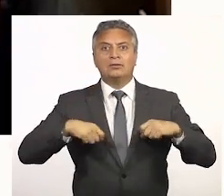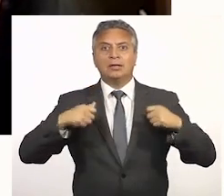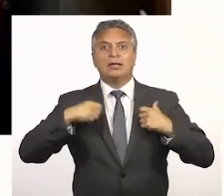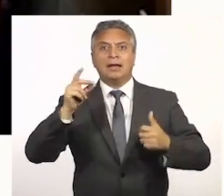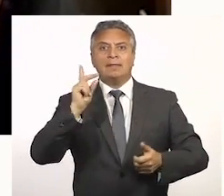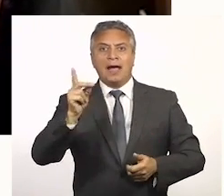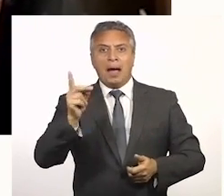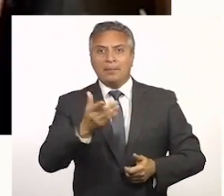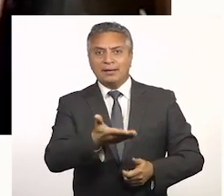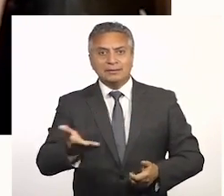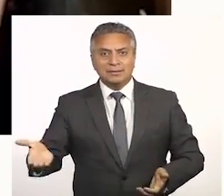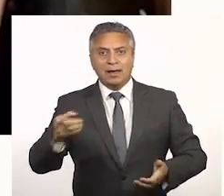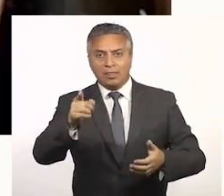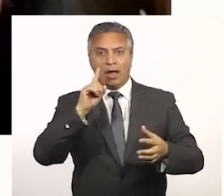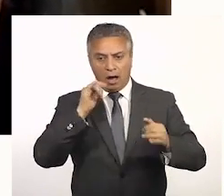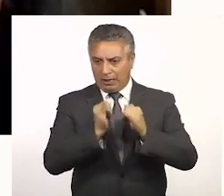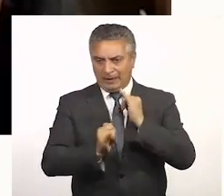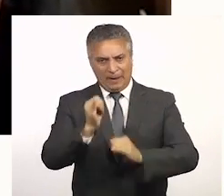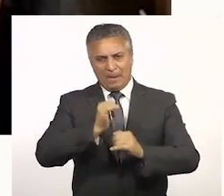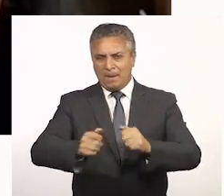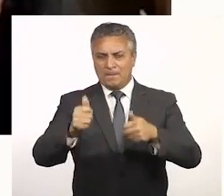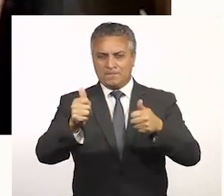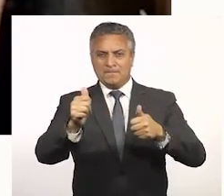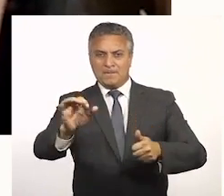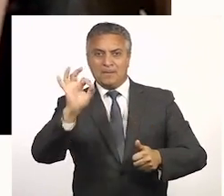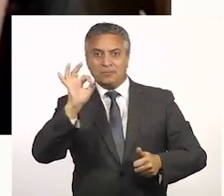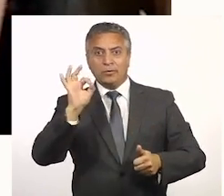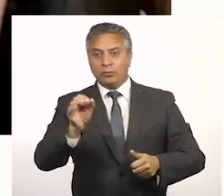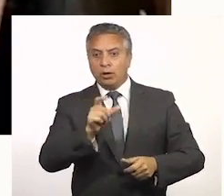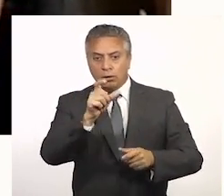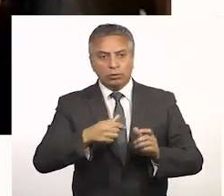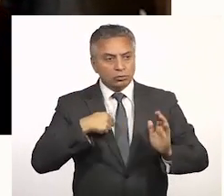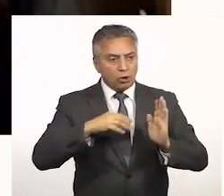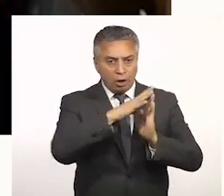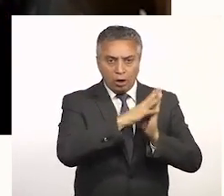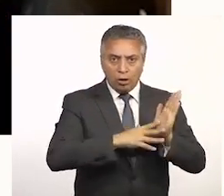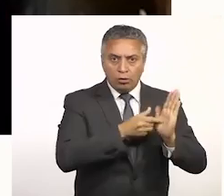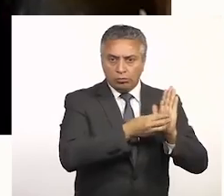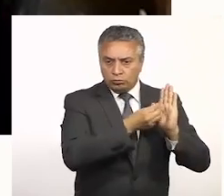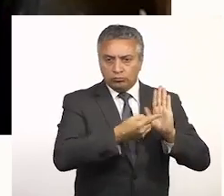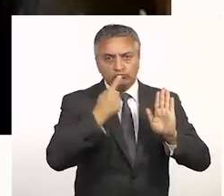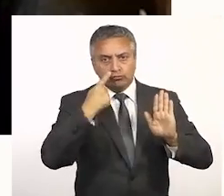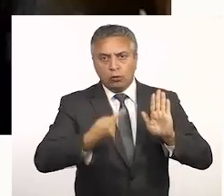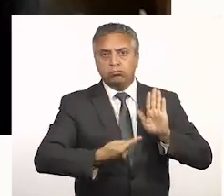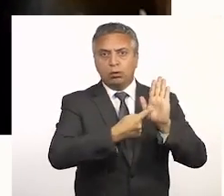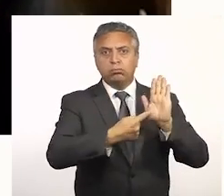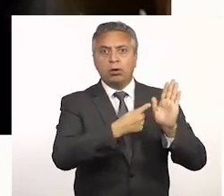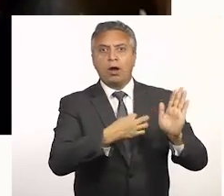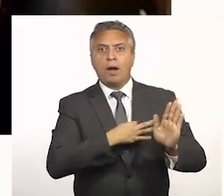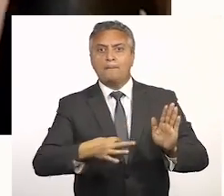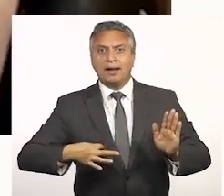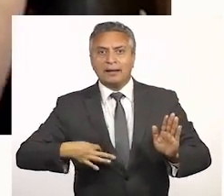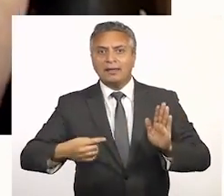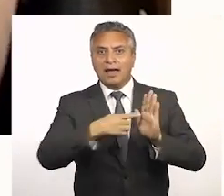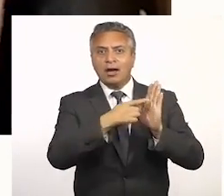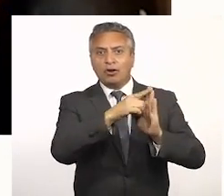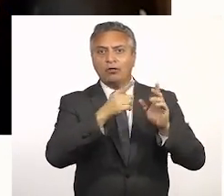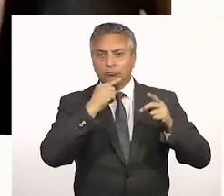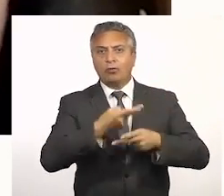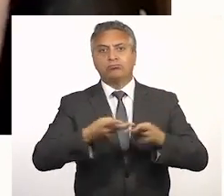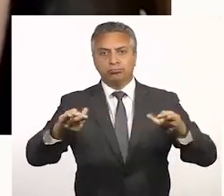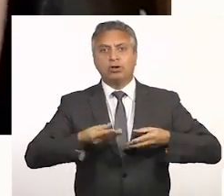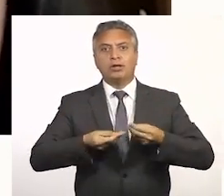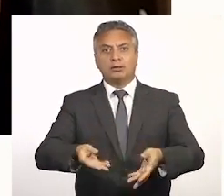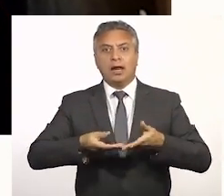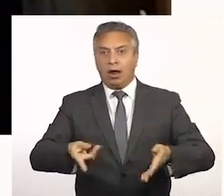niñas y adolescentes con discapacidad, que pueden tener una conexión a Internet fantástica, pero si el contenido que está en las páginas del